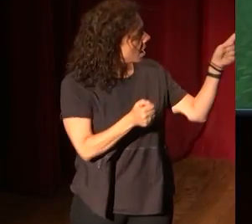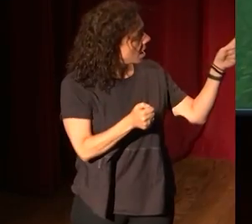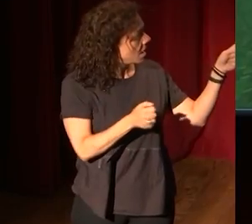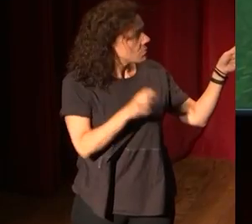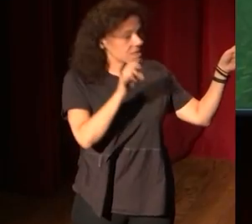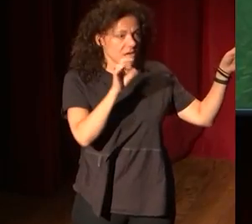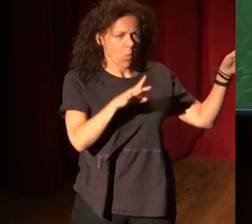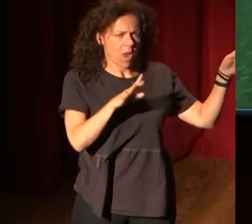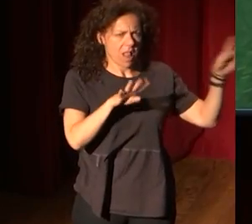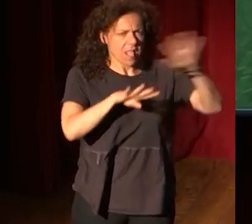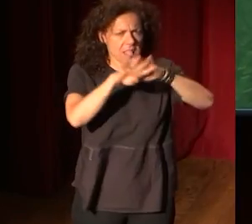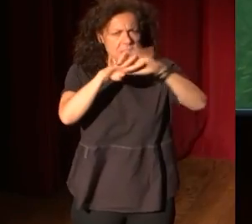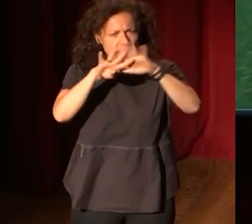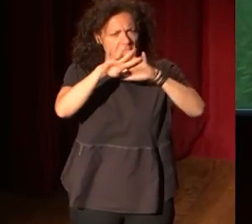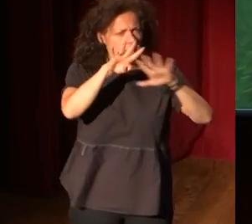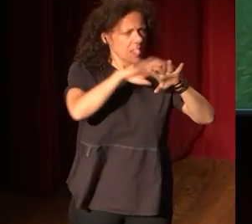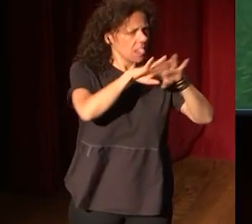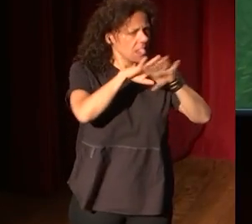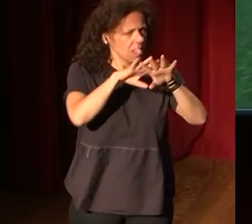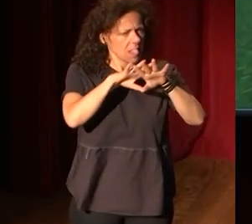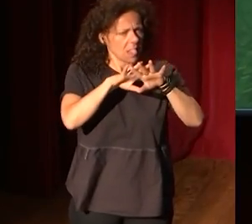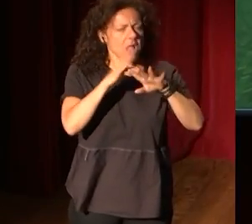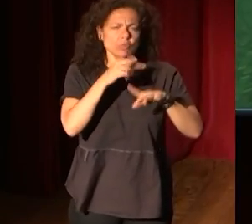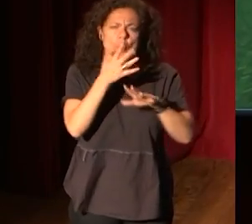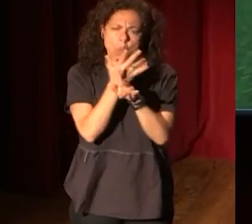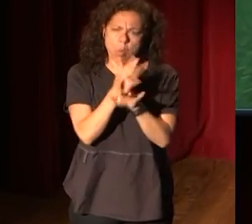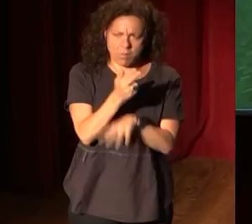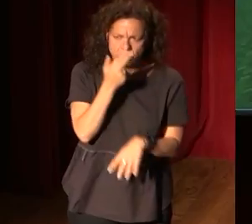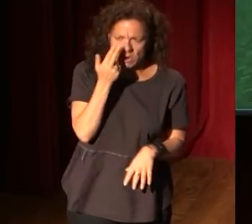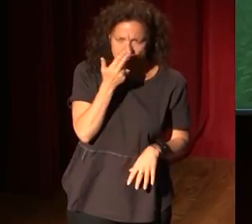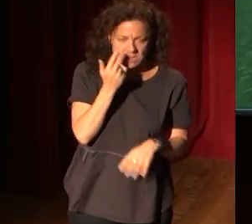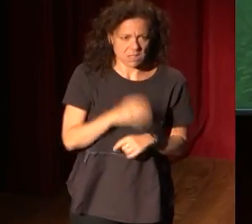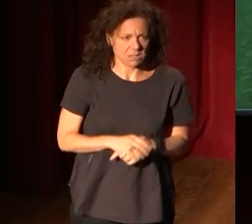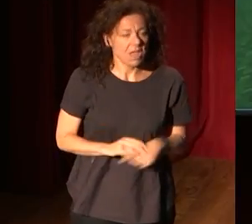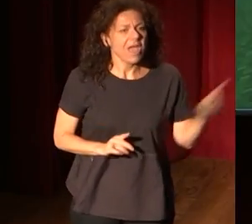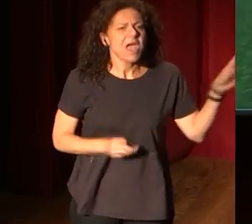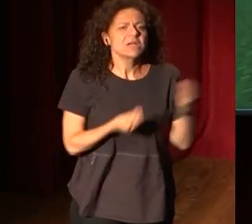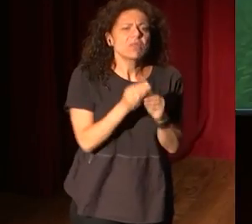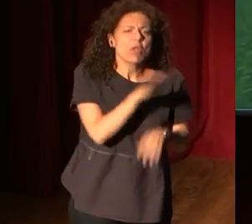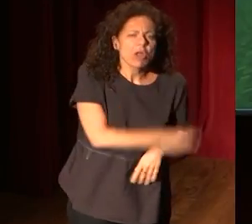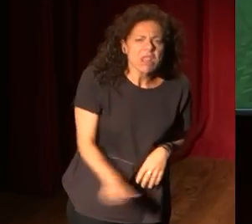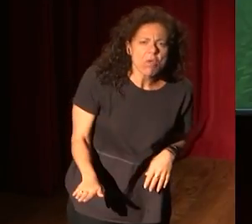así con píxeles, con cuadraletes gordos y es muy interesante. Esto no lo ha hecho un niño,